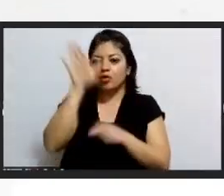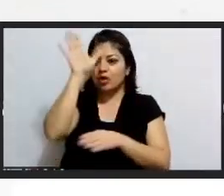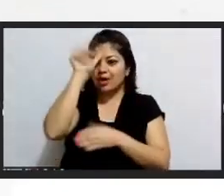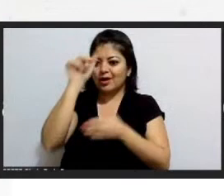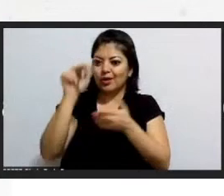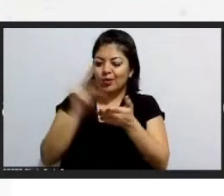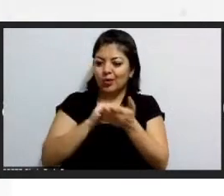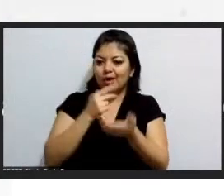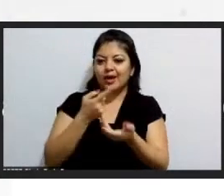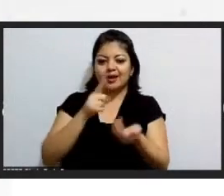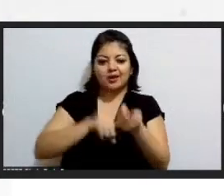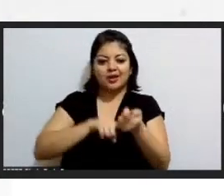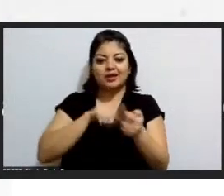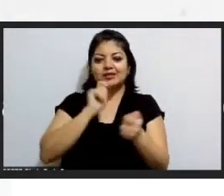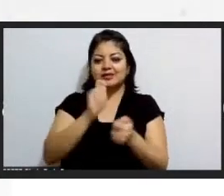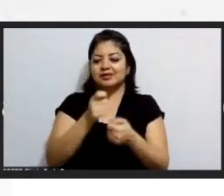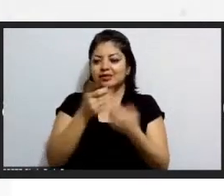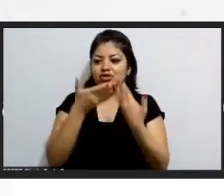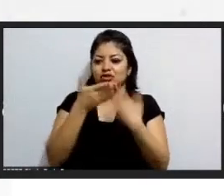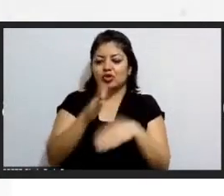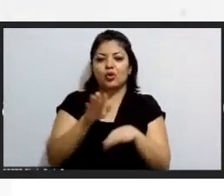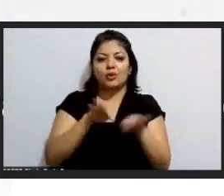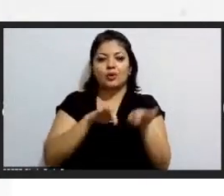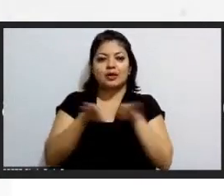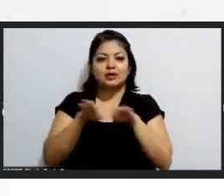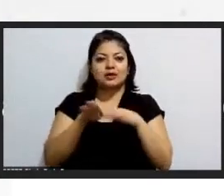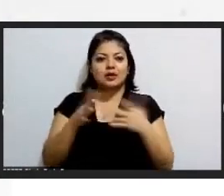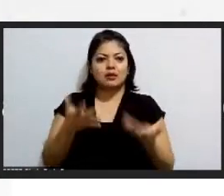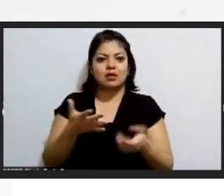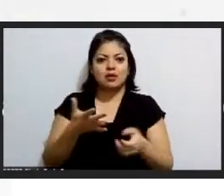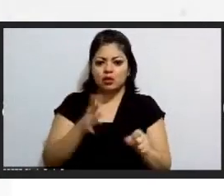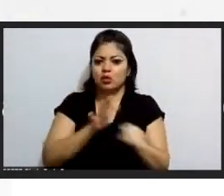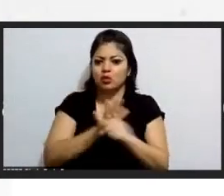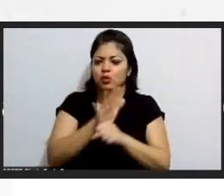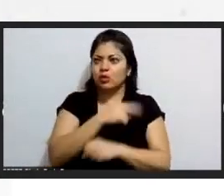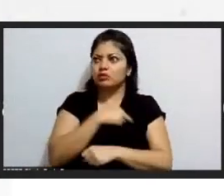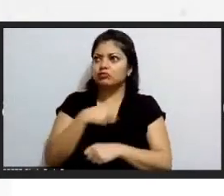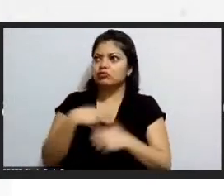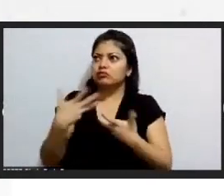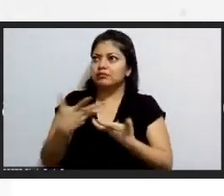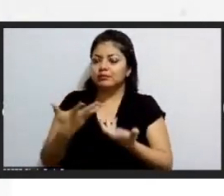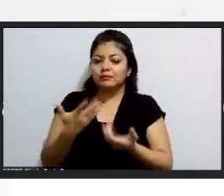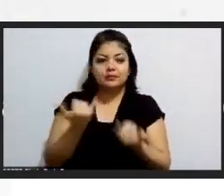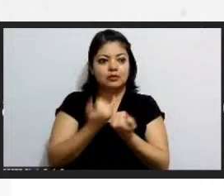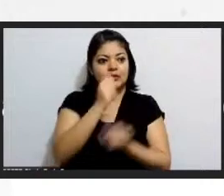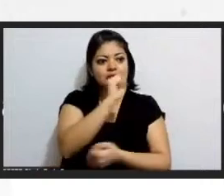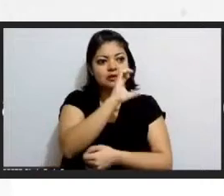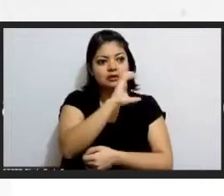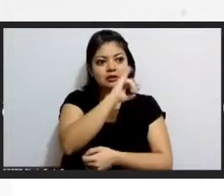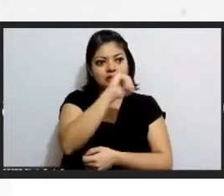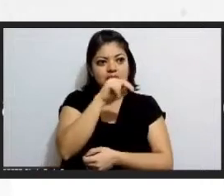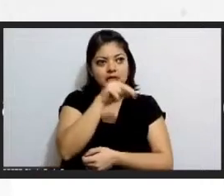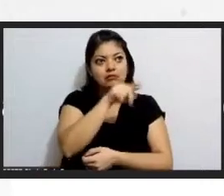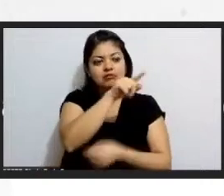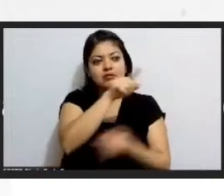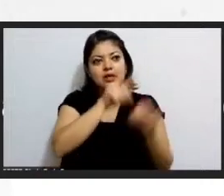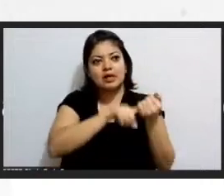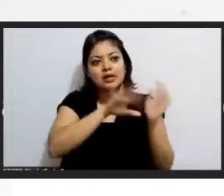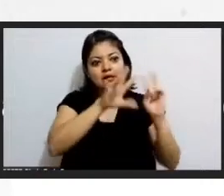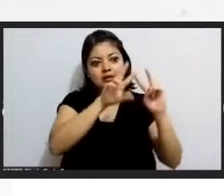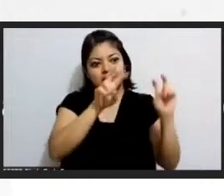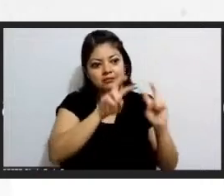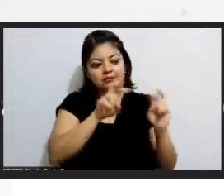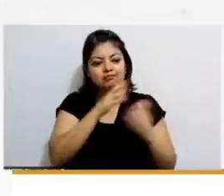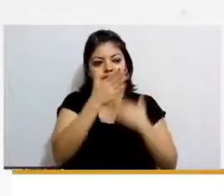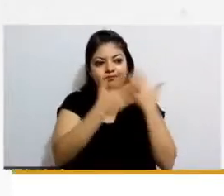materia laboral qué vamos a estar haciendo la Suprema Corte con estos análisis que hacen el centro de estudios